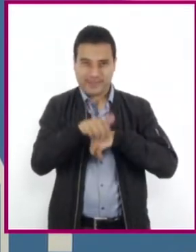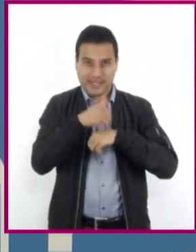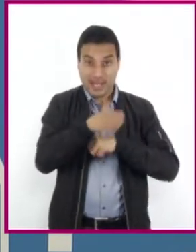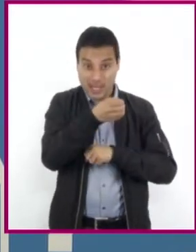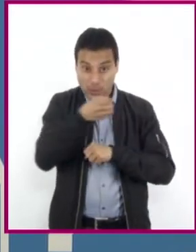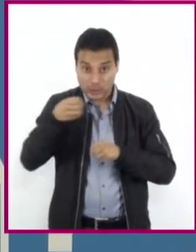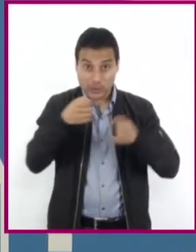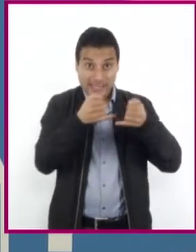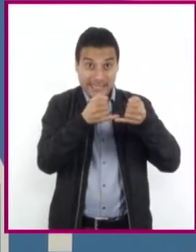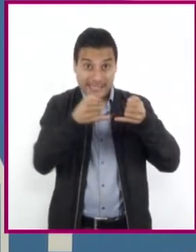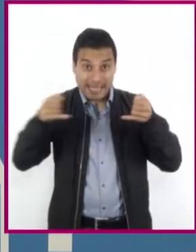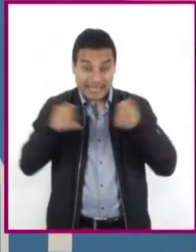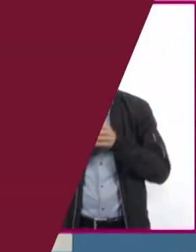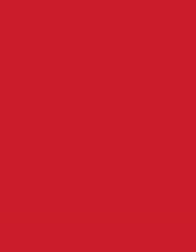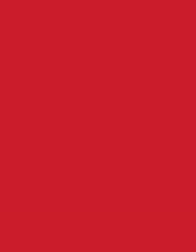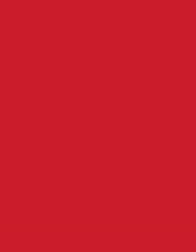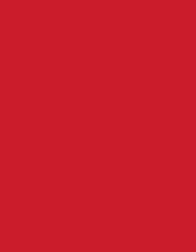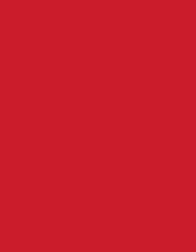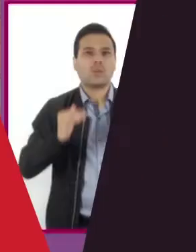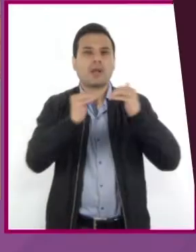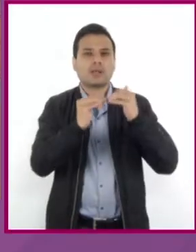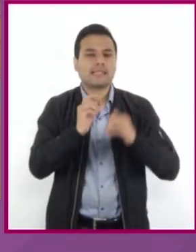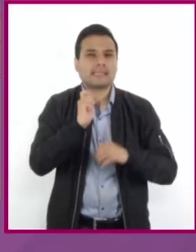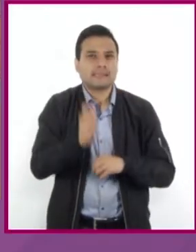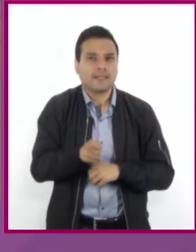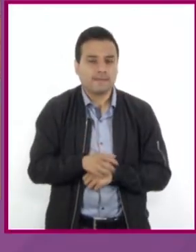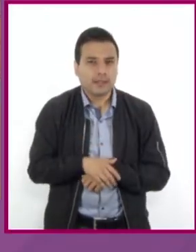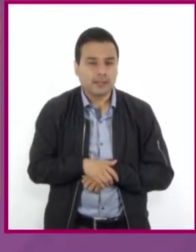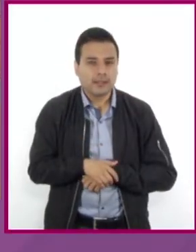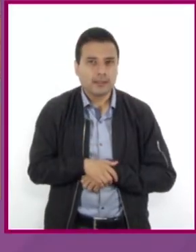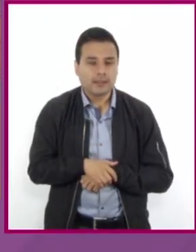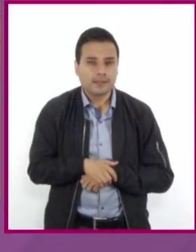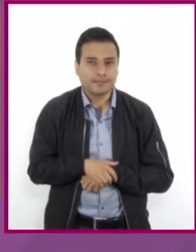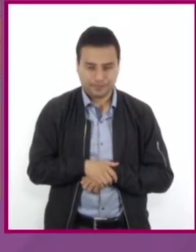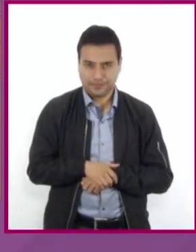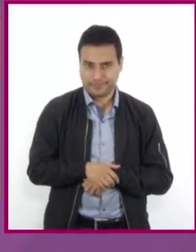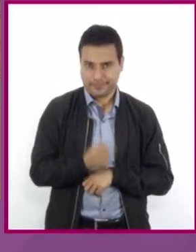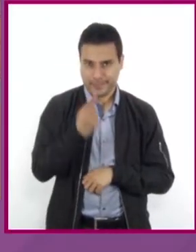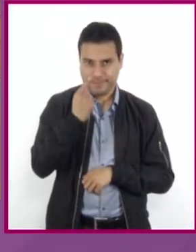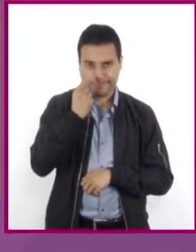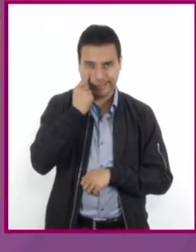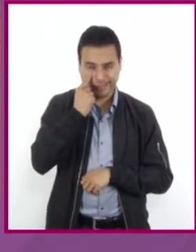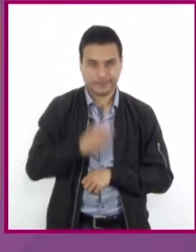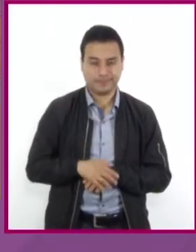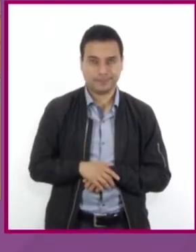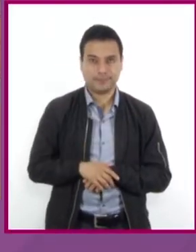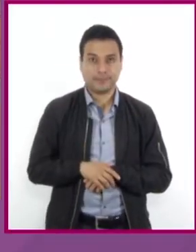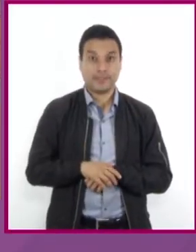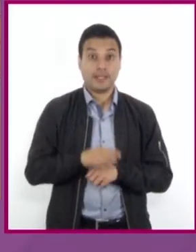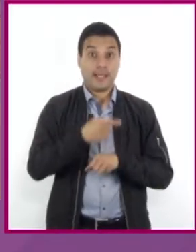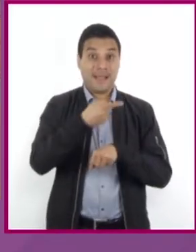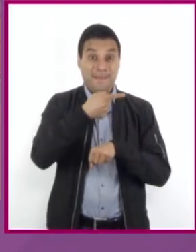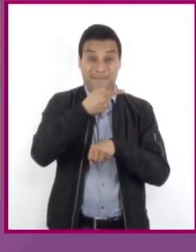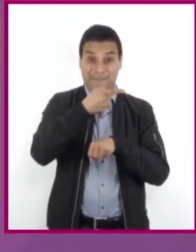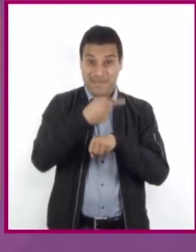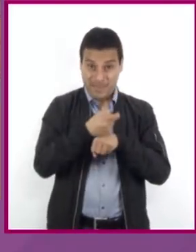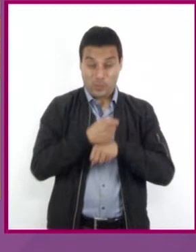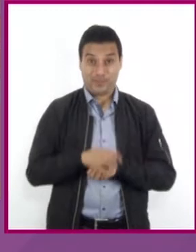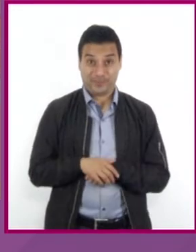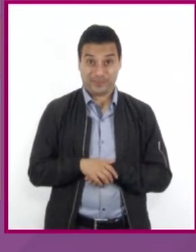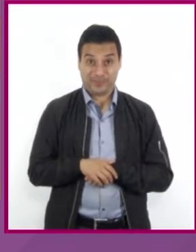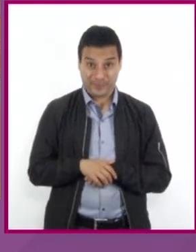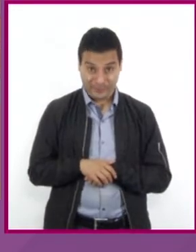utilizando el método de igualación. Este método consiste en despejar en ambas ecuaciones